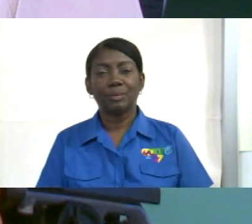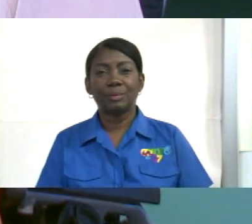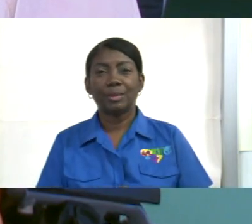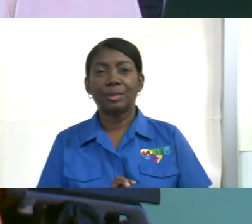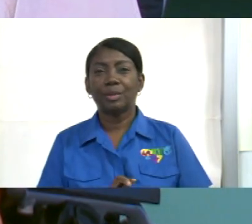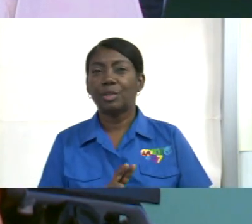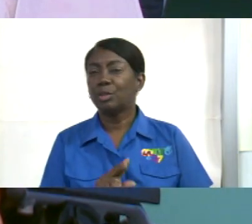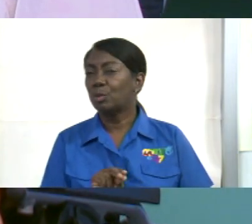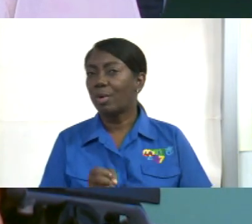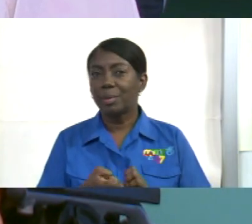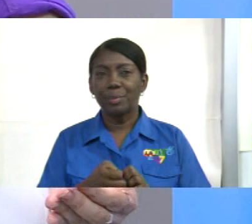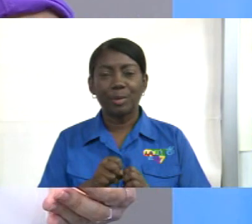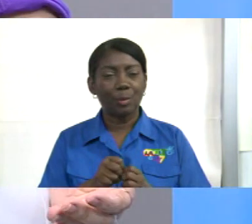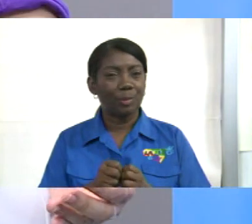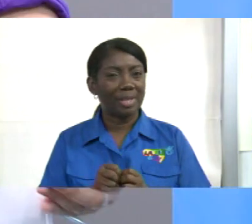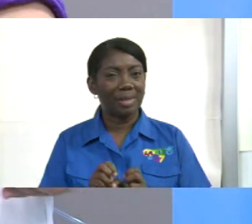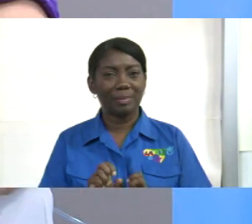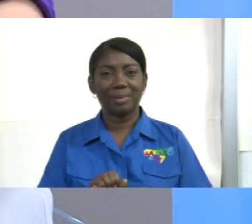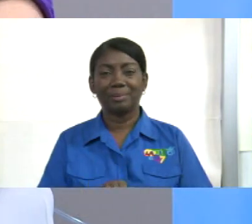problema, ok.